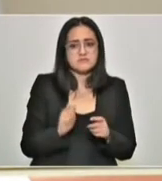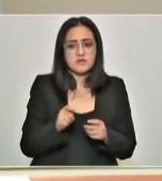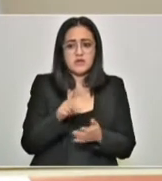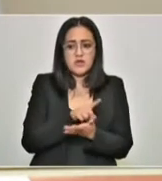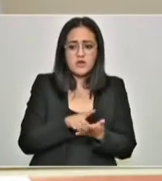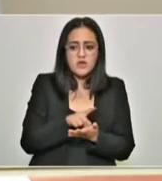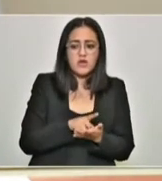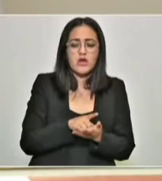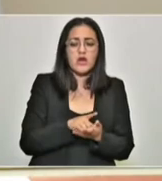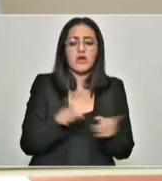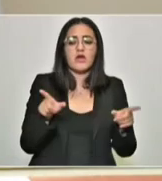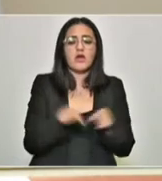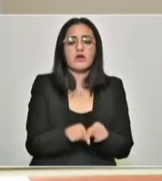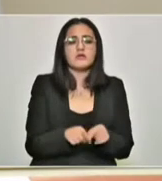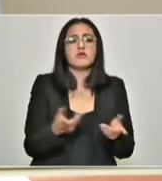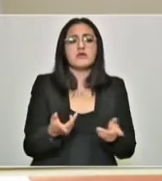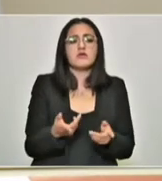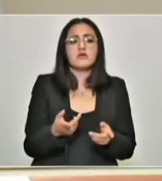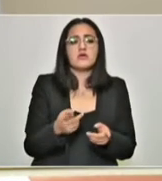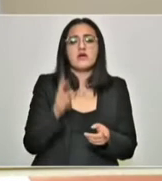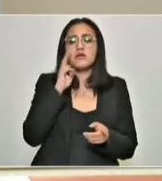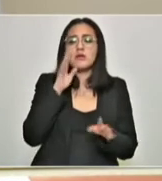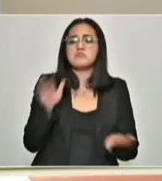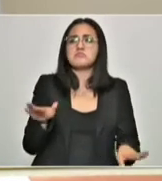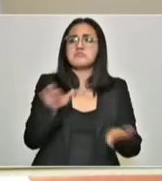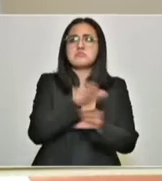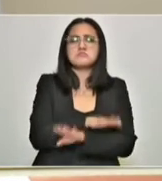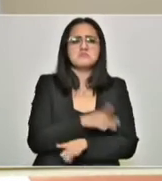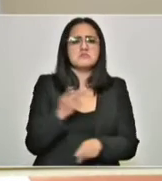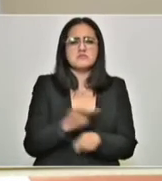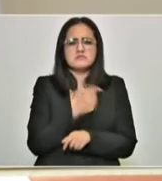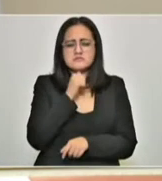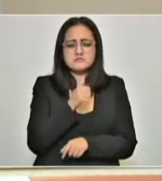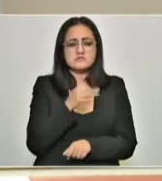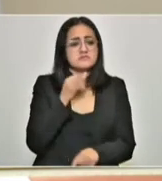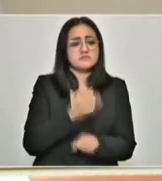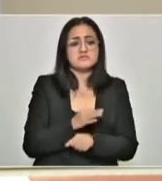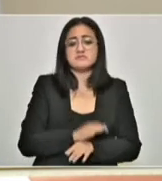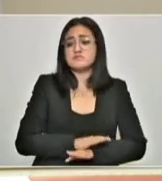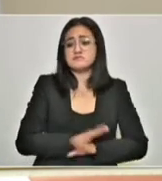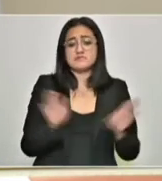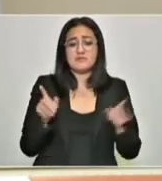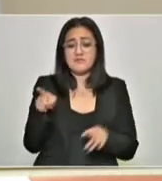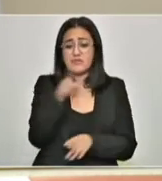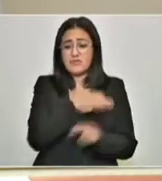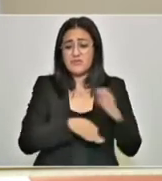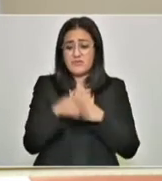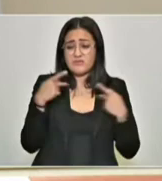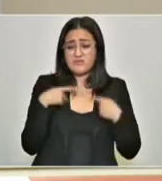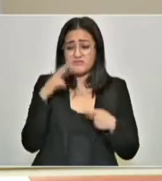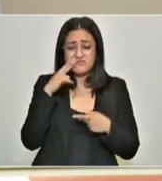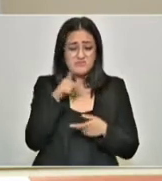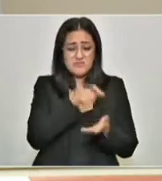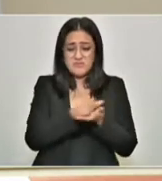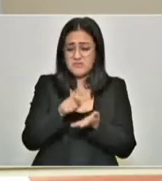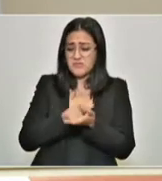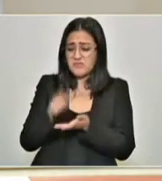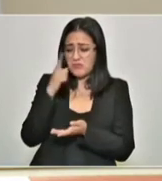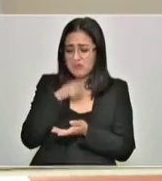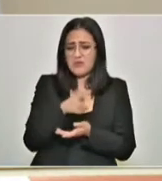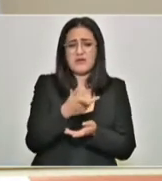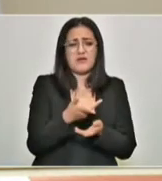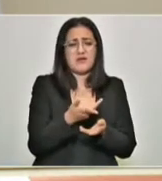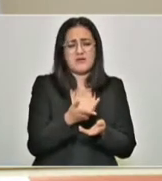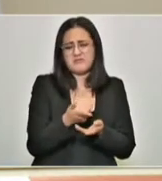droga solamente era vista como un trasiego. Hoy ya es consumo. Y los delincuentes se